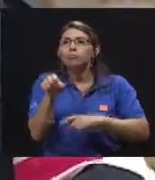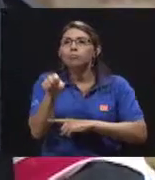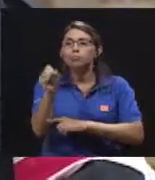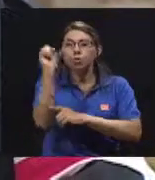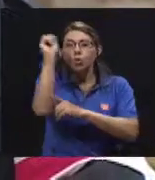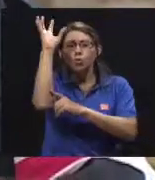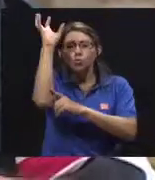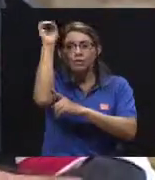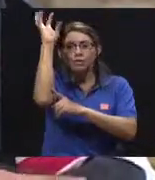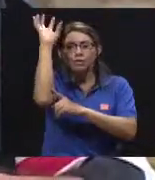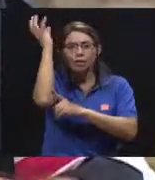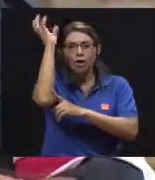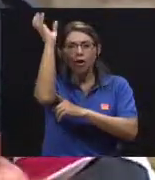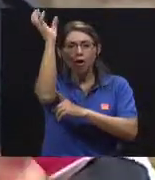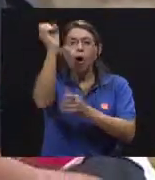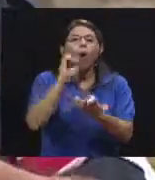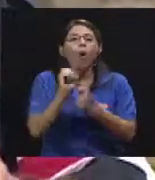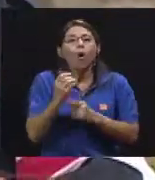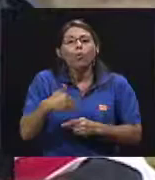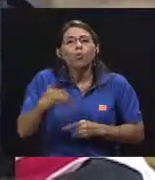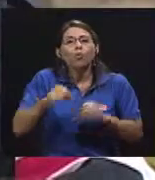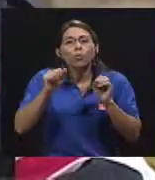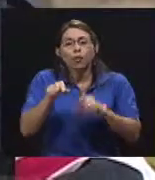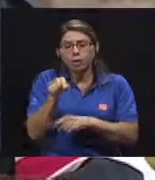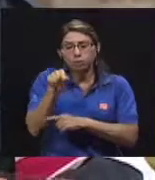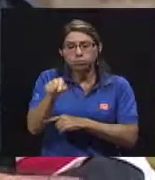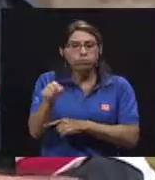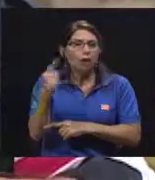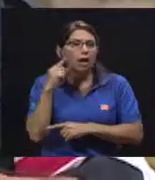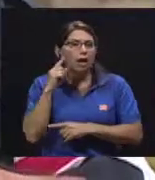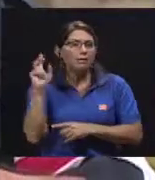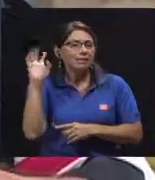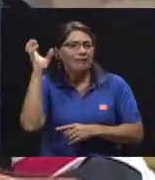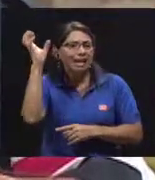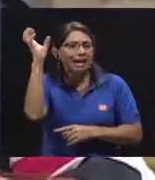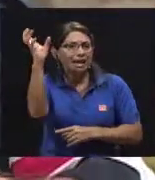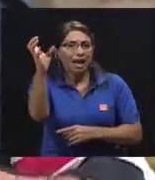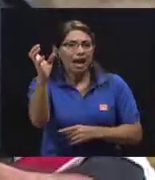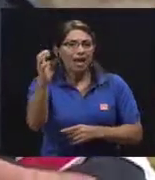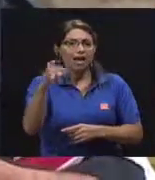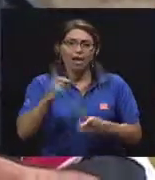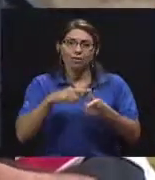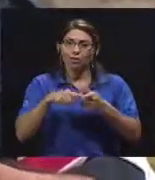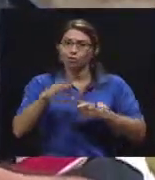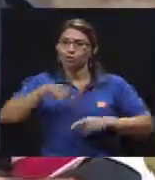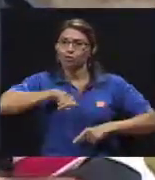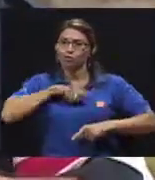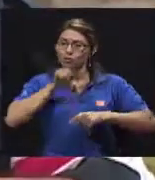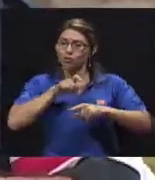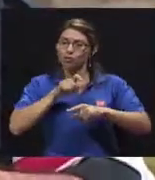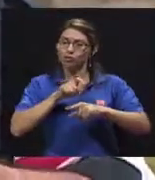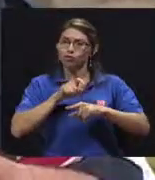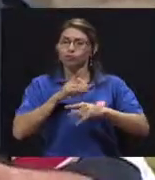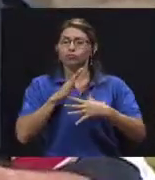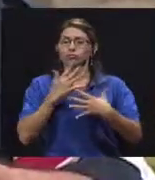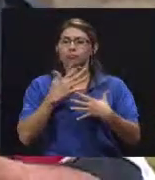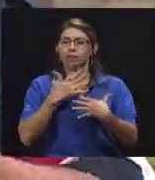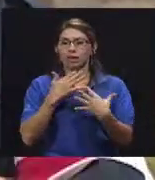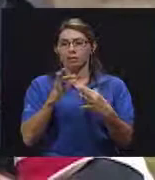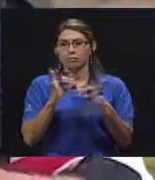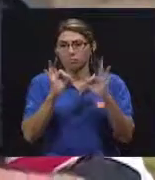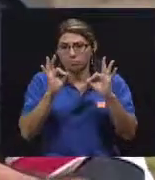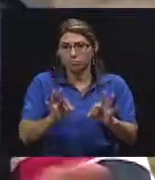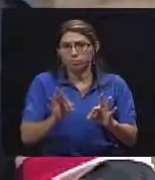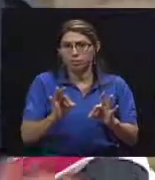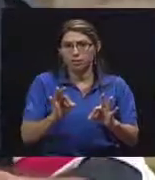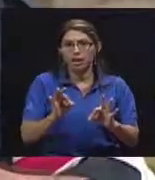también de servicios externos que hay, hemos tenido que normarlo, ¿verdad? Es decir, darle una garantía al pueblo. Si ustedes confían que eso es un servicio, pónganos la